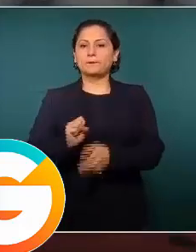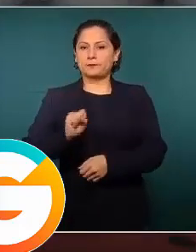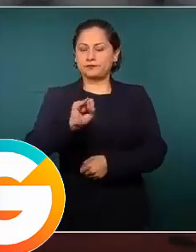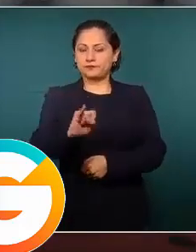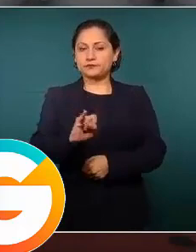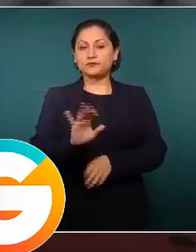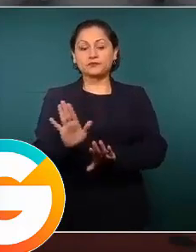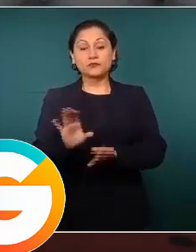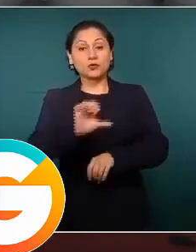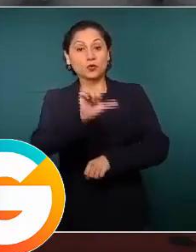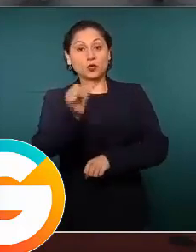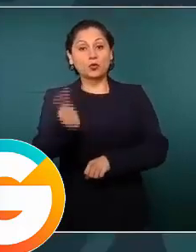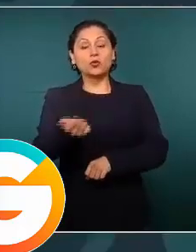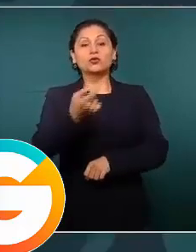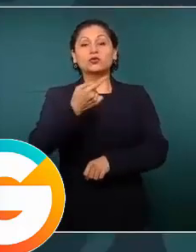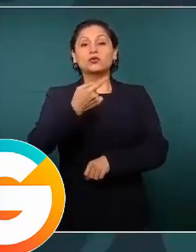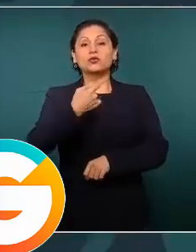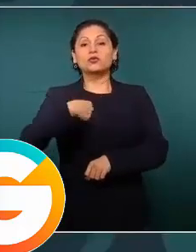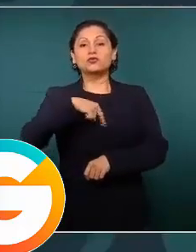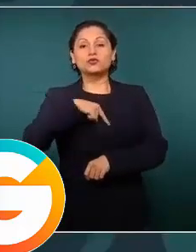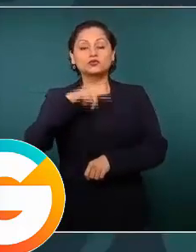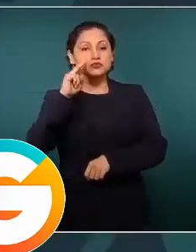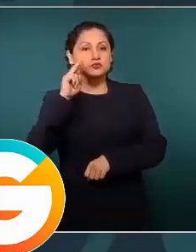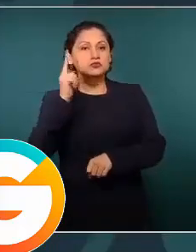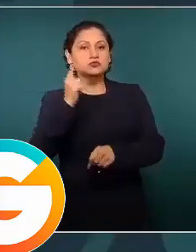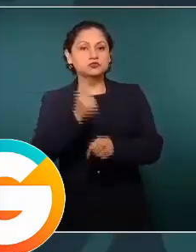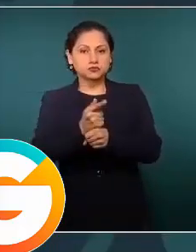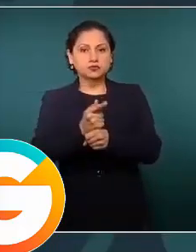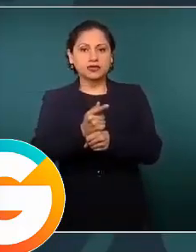delitos de impacto en forma general,